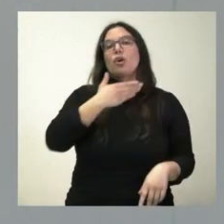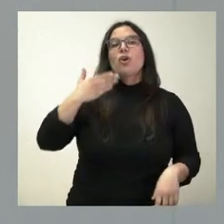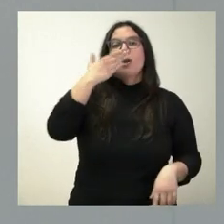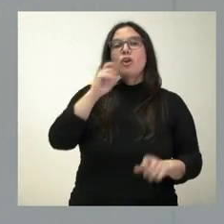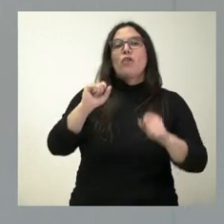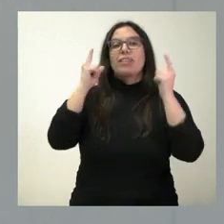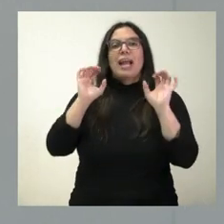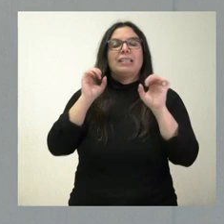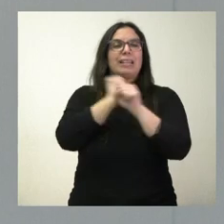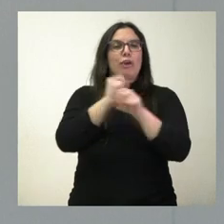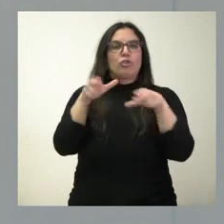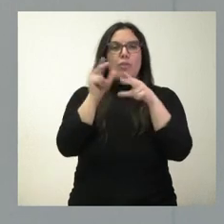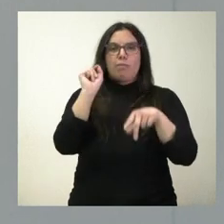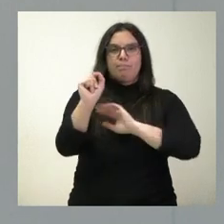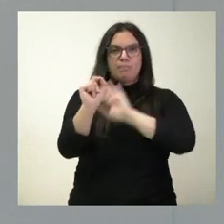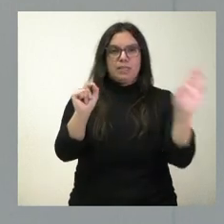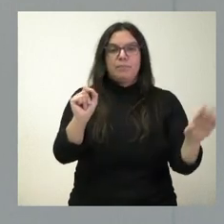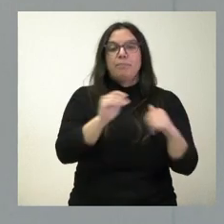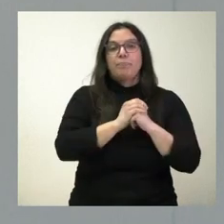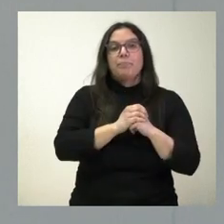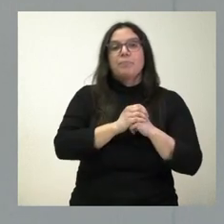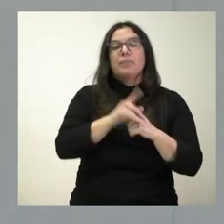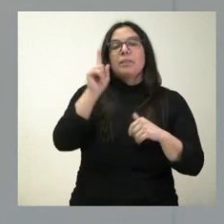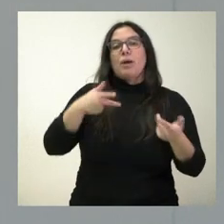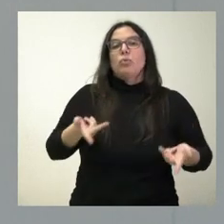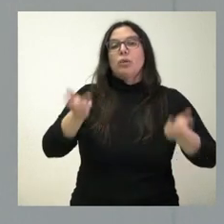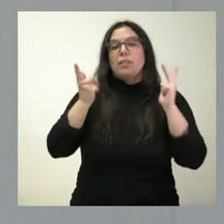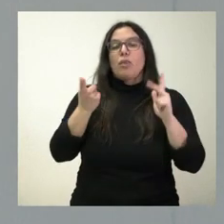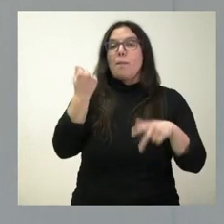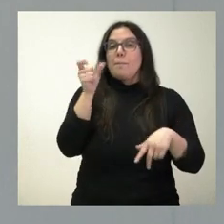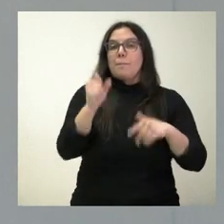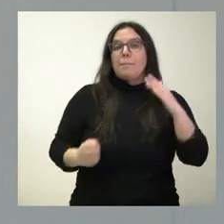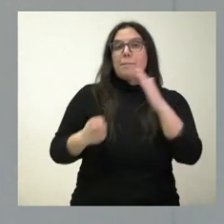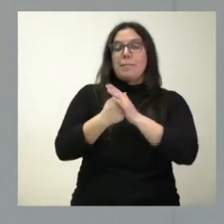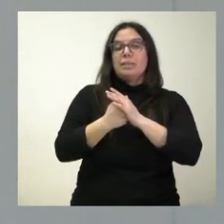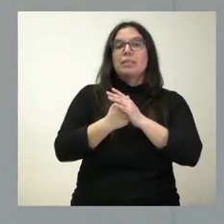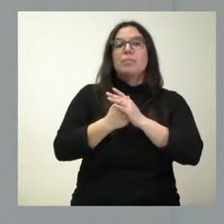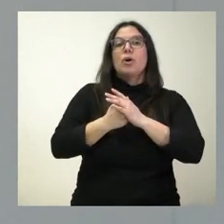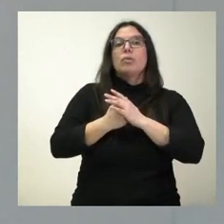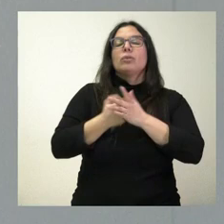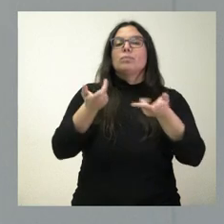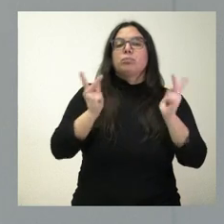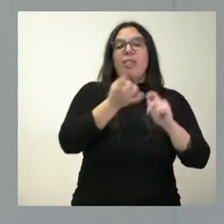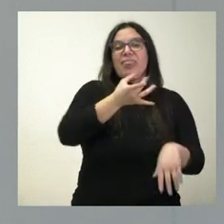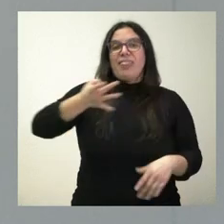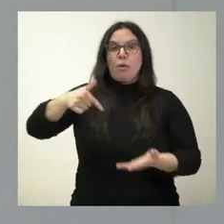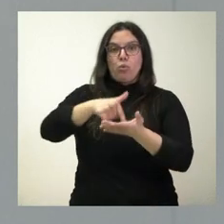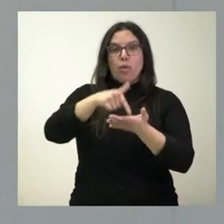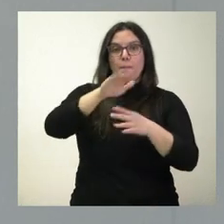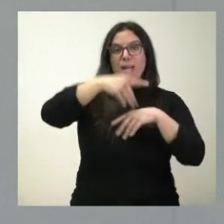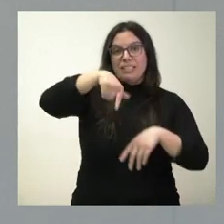Trabajo Social. Hemos autorizado el importe máximo de operaciones de endeudamiento para 2003 en la comunidad de Castilla y León.